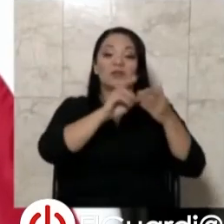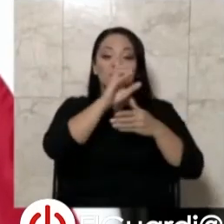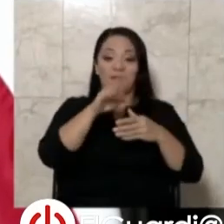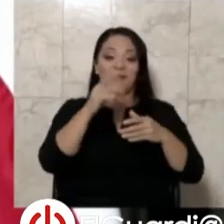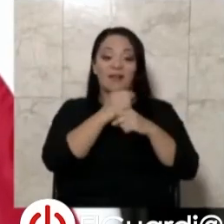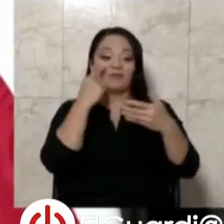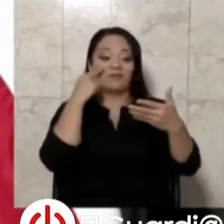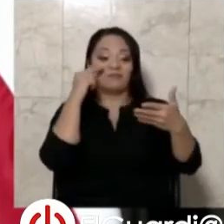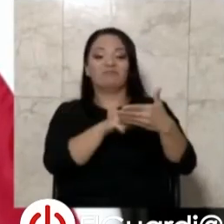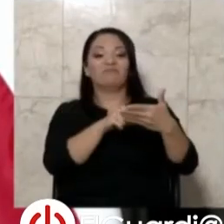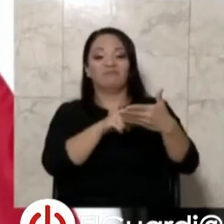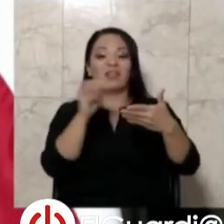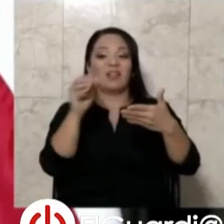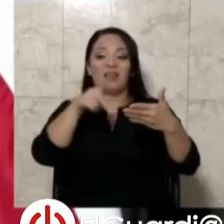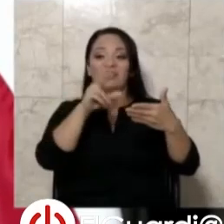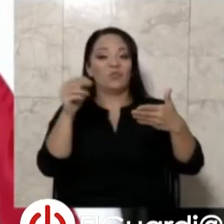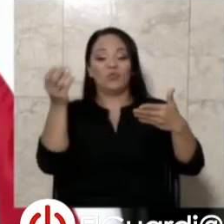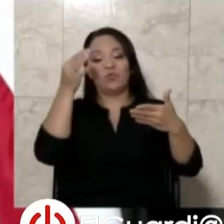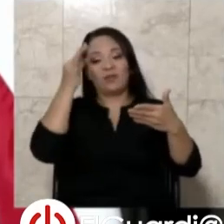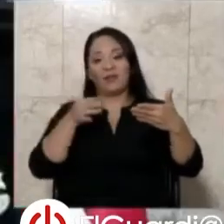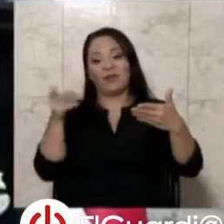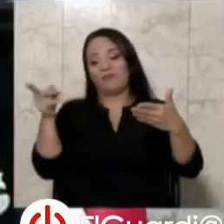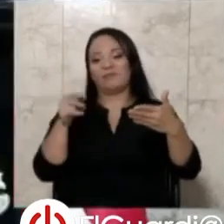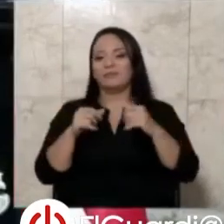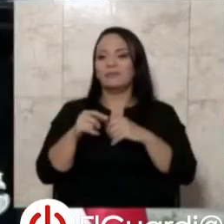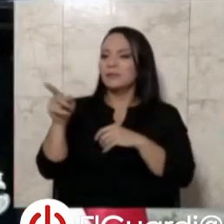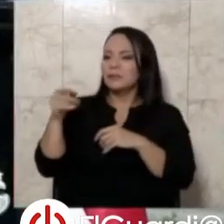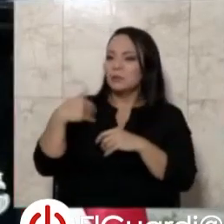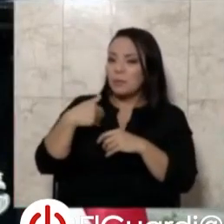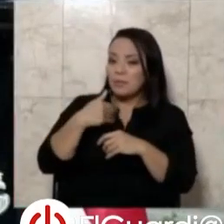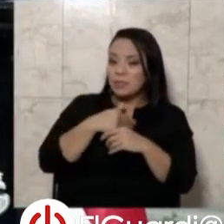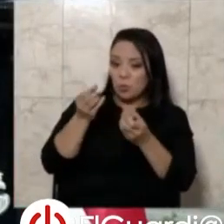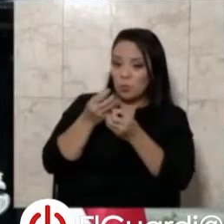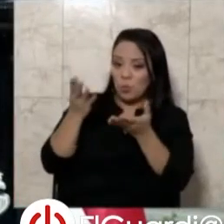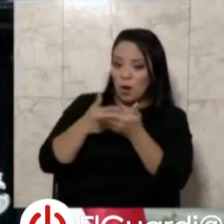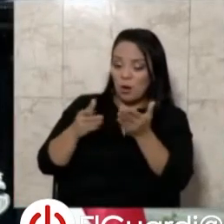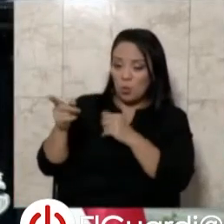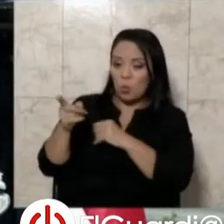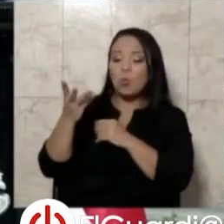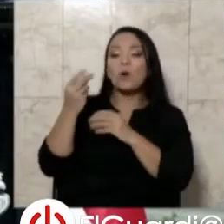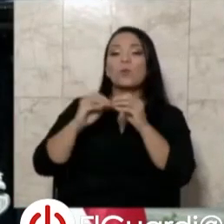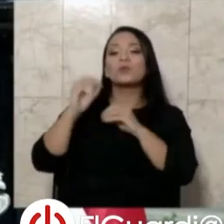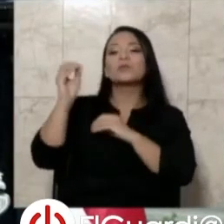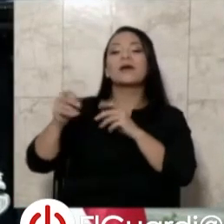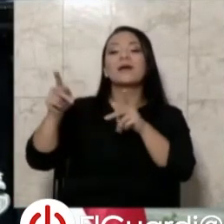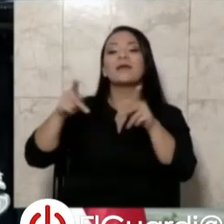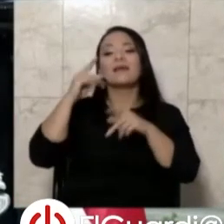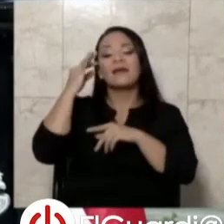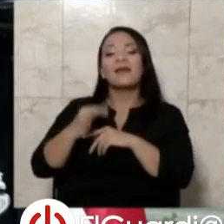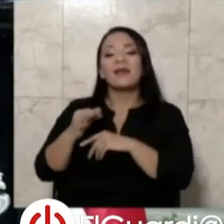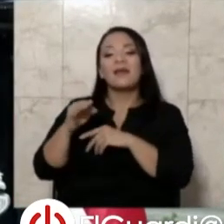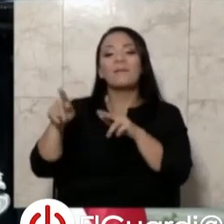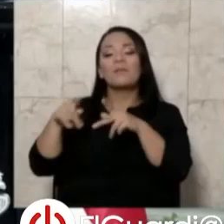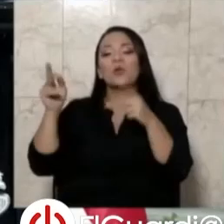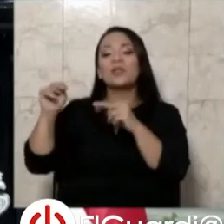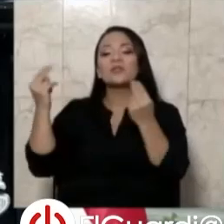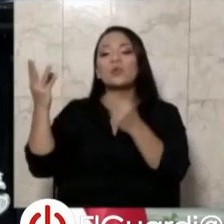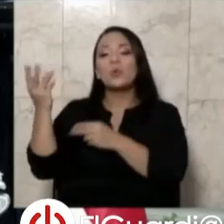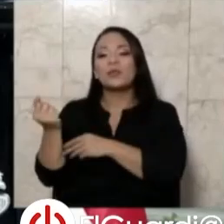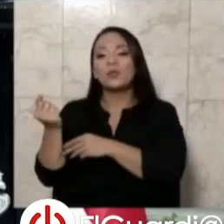usted lo publicó hoy, señor ministro, alguna nota. ¿Qué porcentaje de la gente le cree a ese periódico?